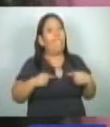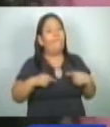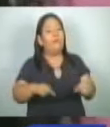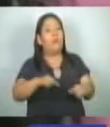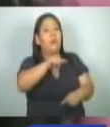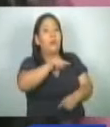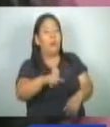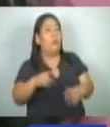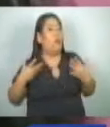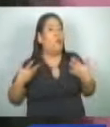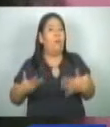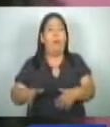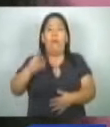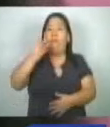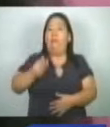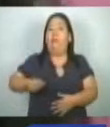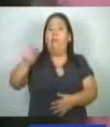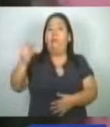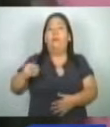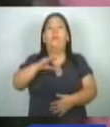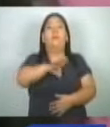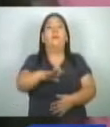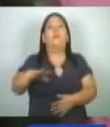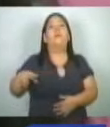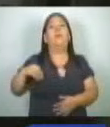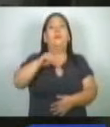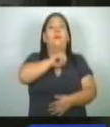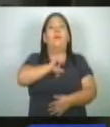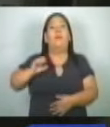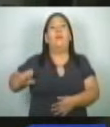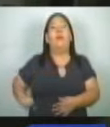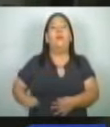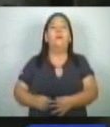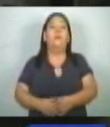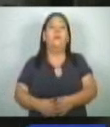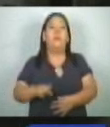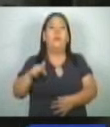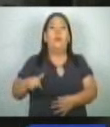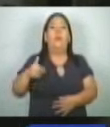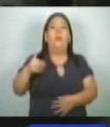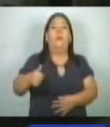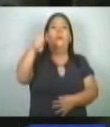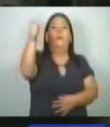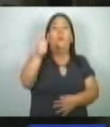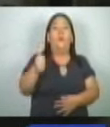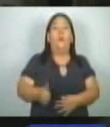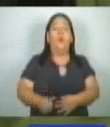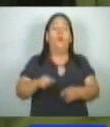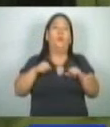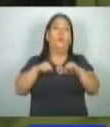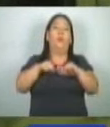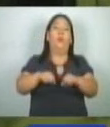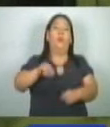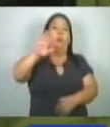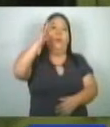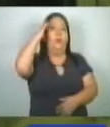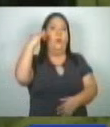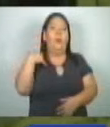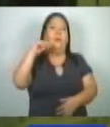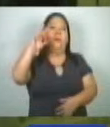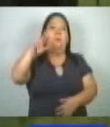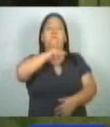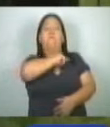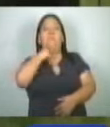vida cotidiana de las familias salvadoreñas. En agosto de este año más de tres feminicidios fueron cometidos a nivel